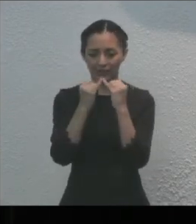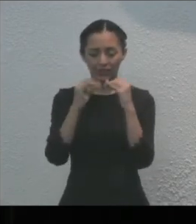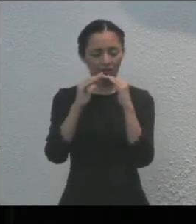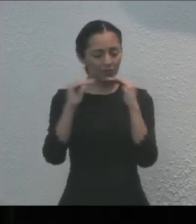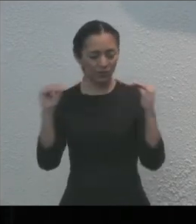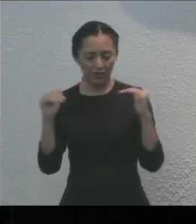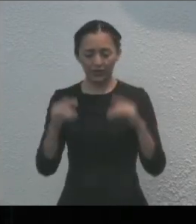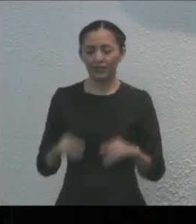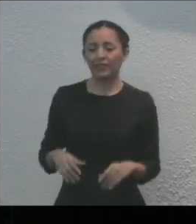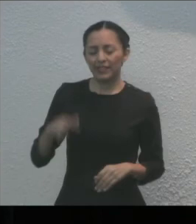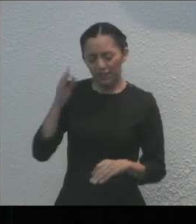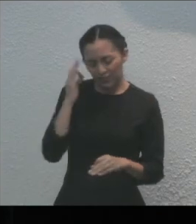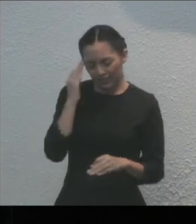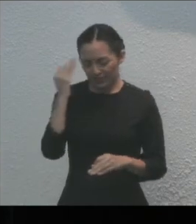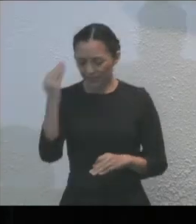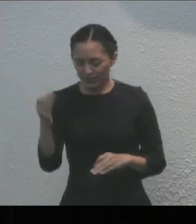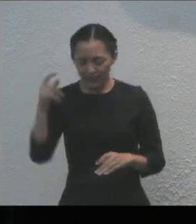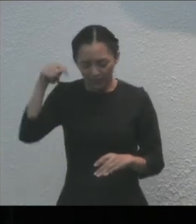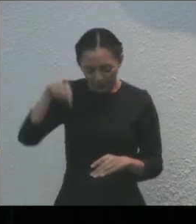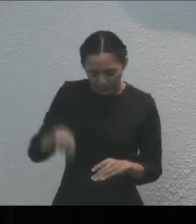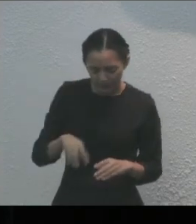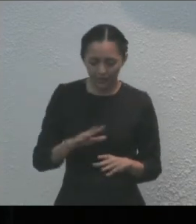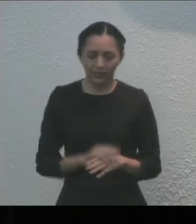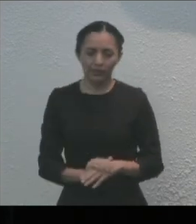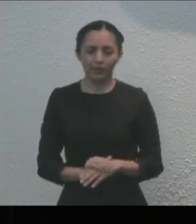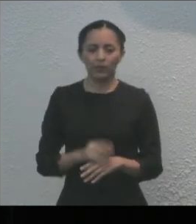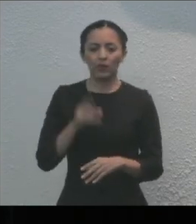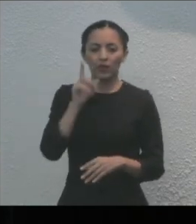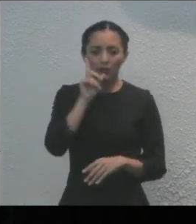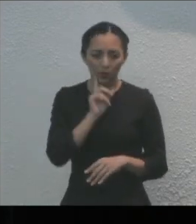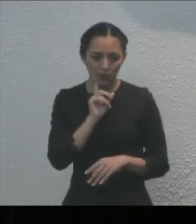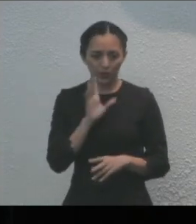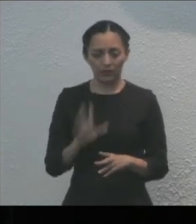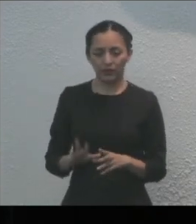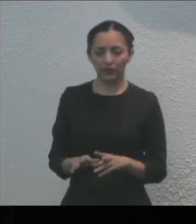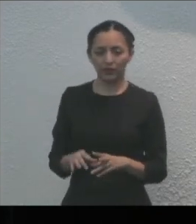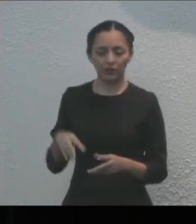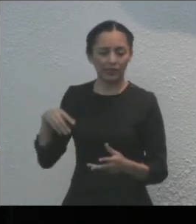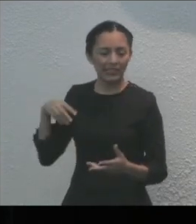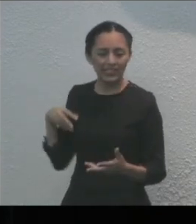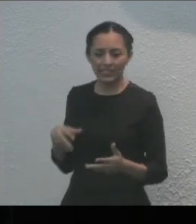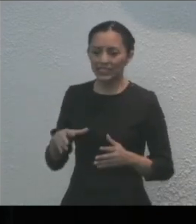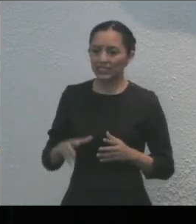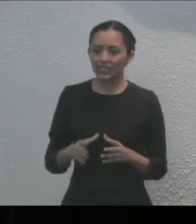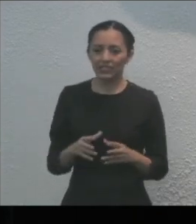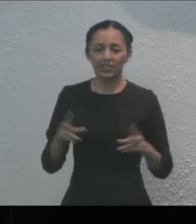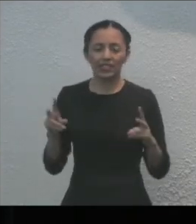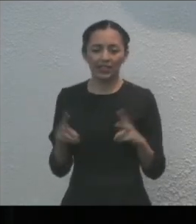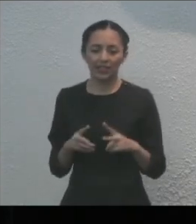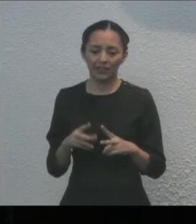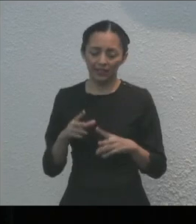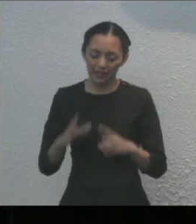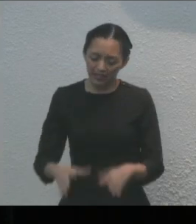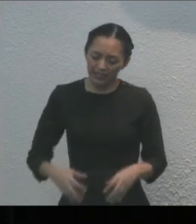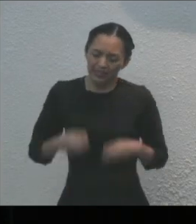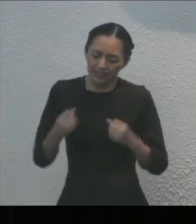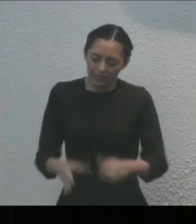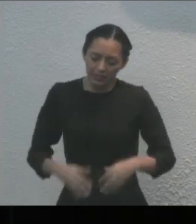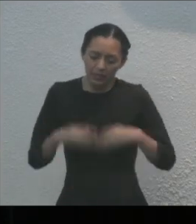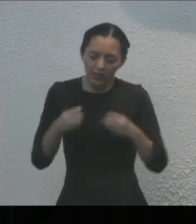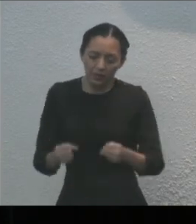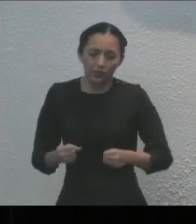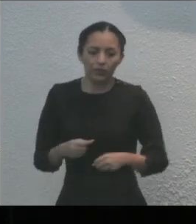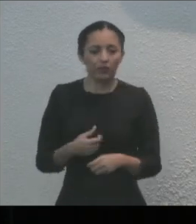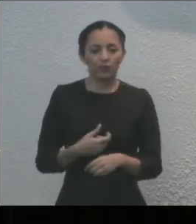de las mujeres y este movimiento no tiene marcha atrás. Este movimiento ya no lo para nadie. Es un movimiento en el que